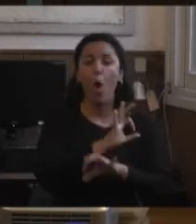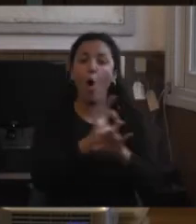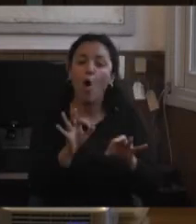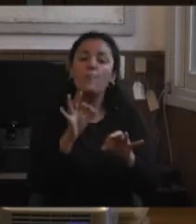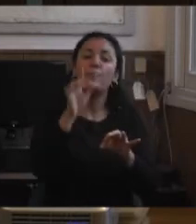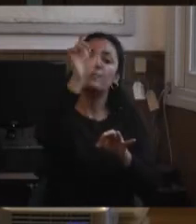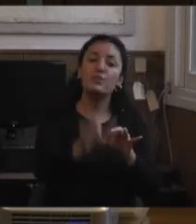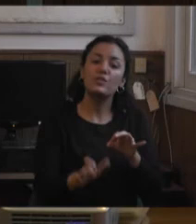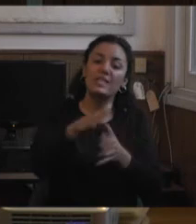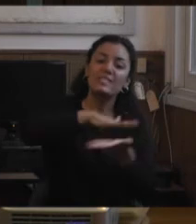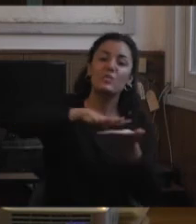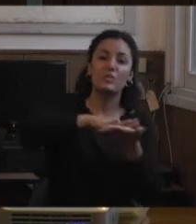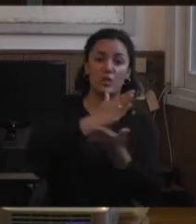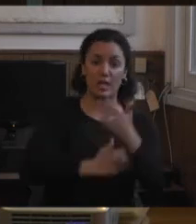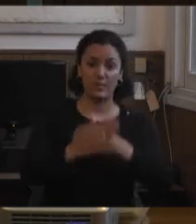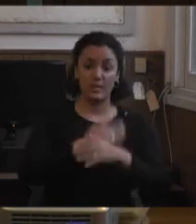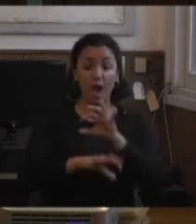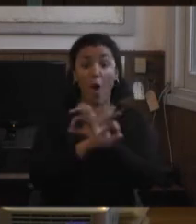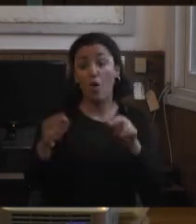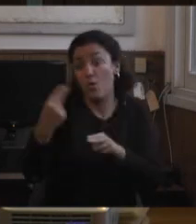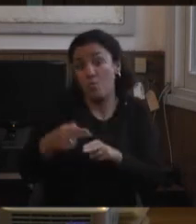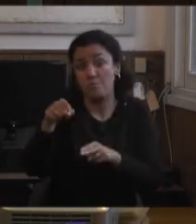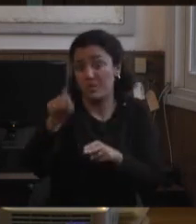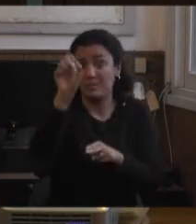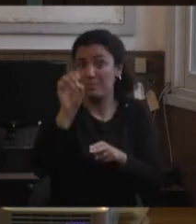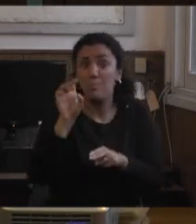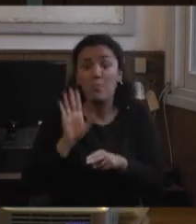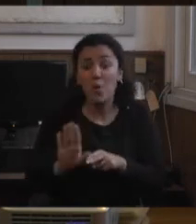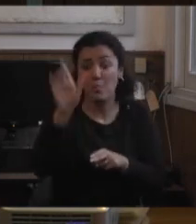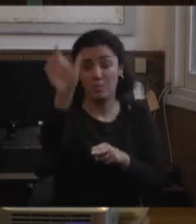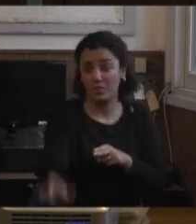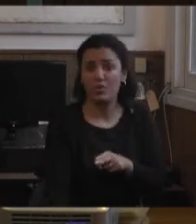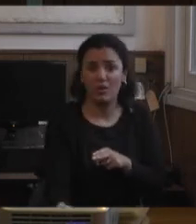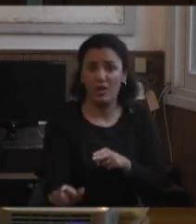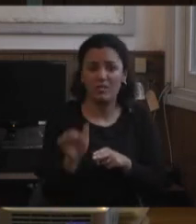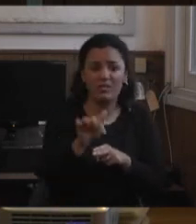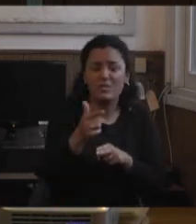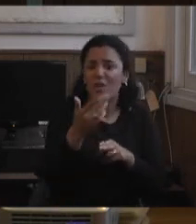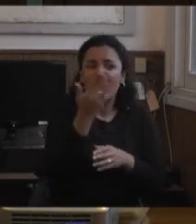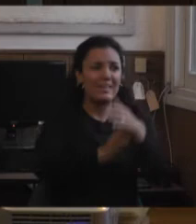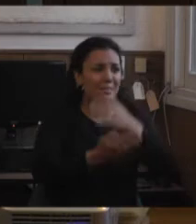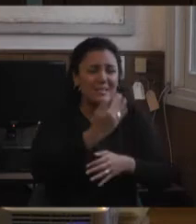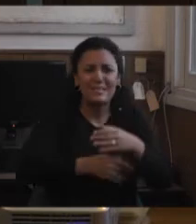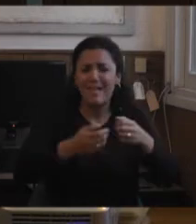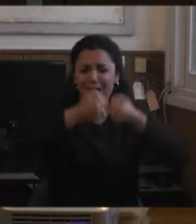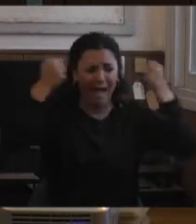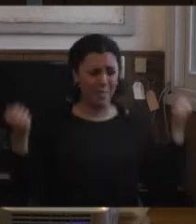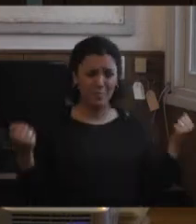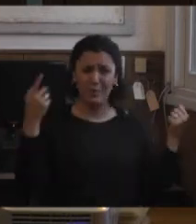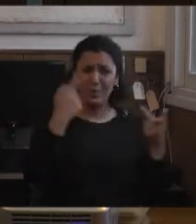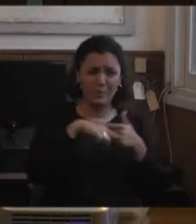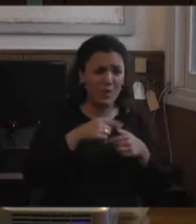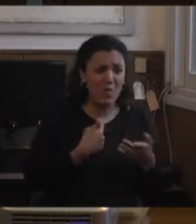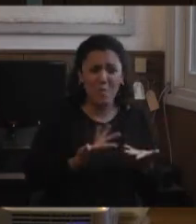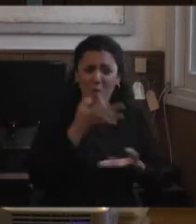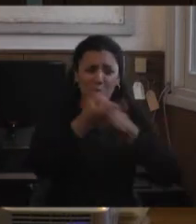discapacidad o el nombre propio de quien estoy hablando. Porque entiendo que hablar de discapacidad es tan amplio que no dice nada. Casi que